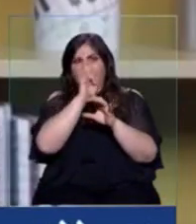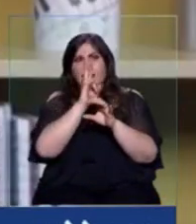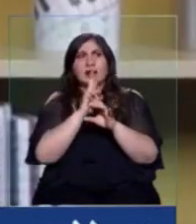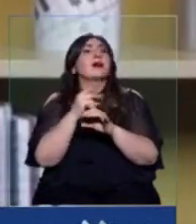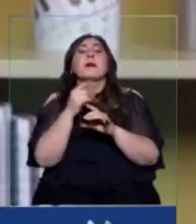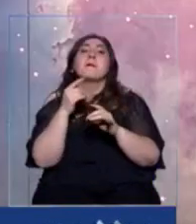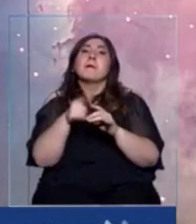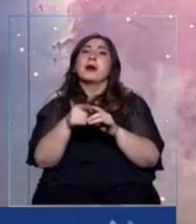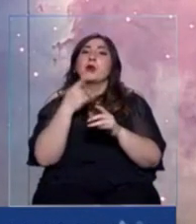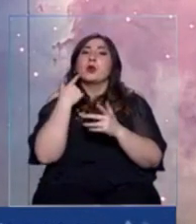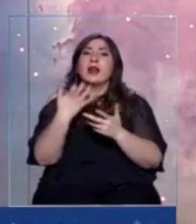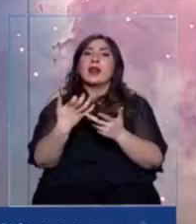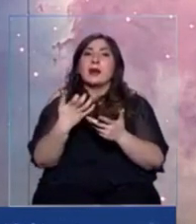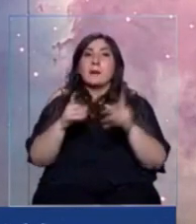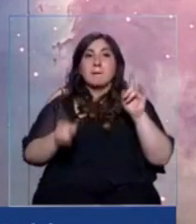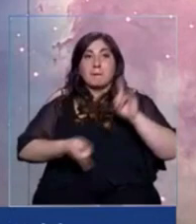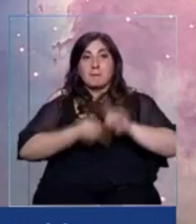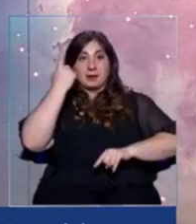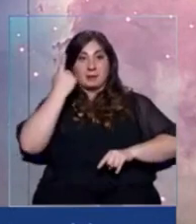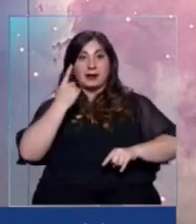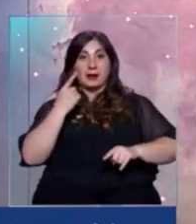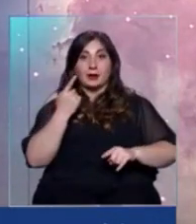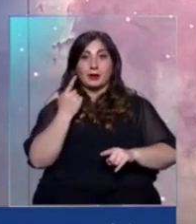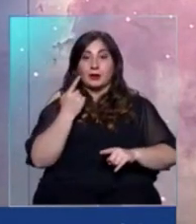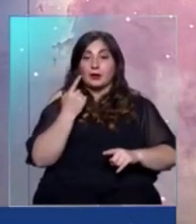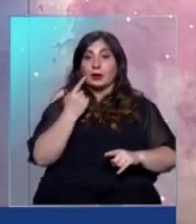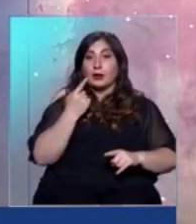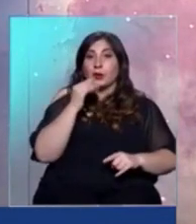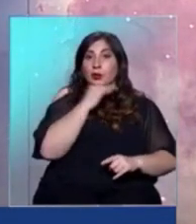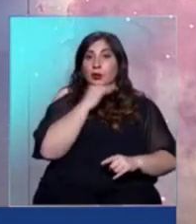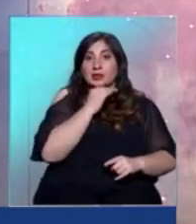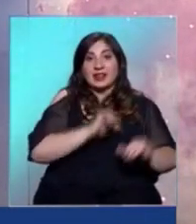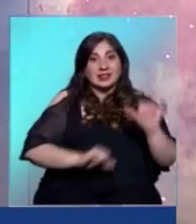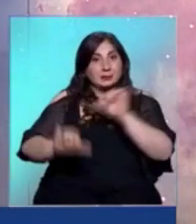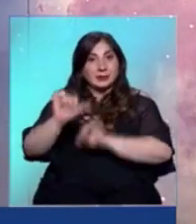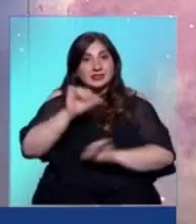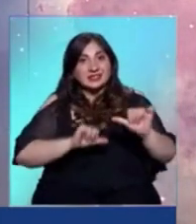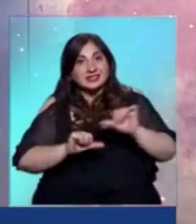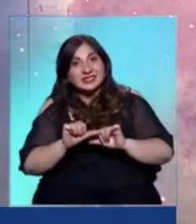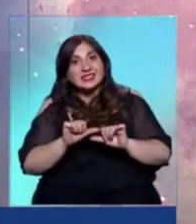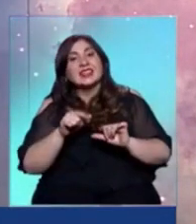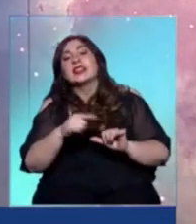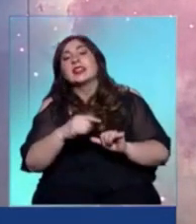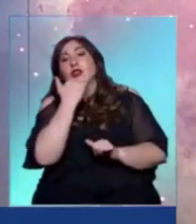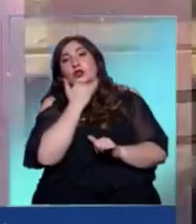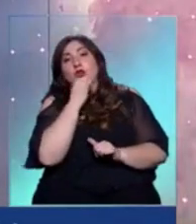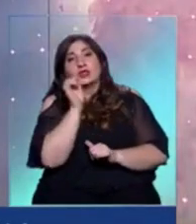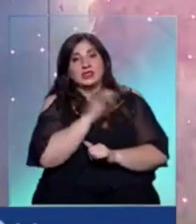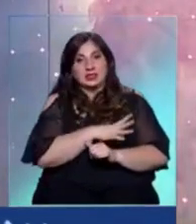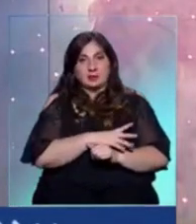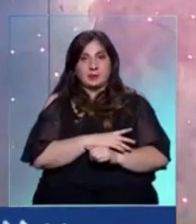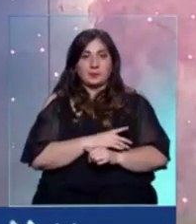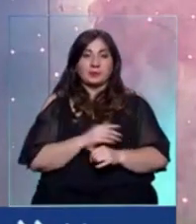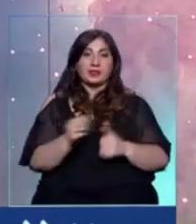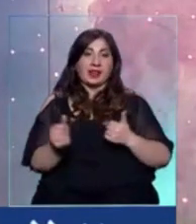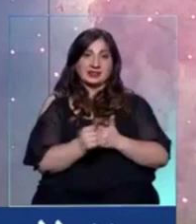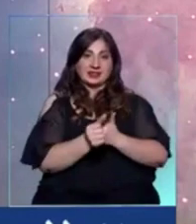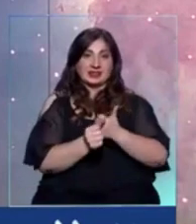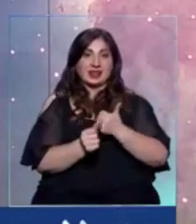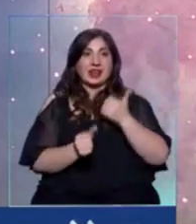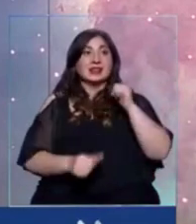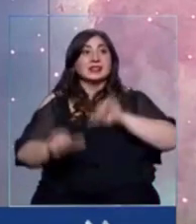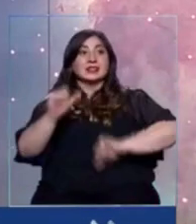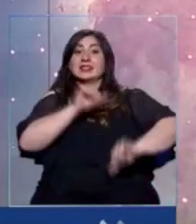casero. Fui uno de los primeros en abordar los experimentos, la ciencia, en YouTube Chile. Tratando de acercar la ciencia, como